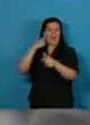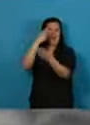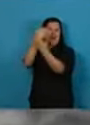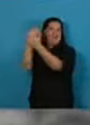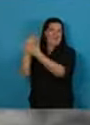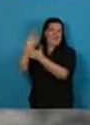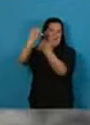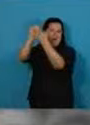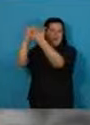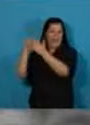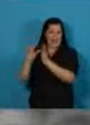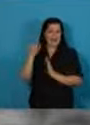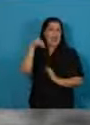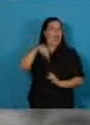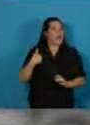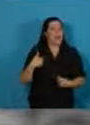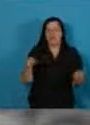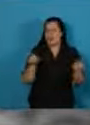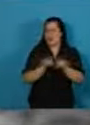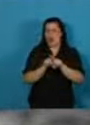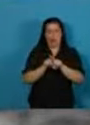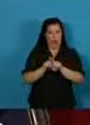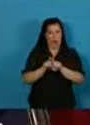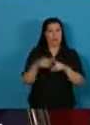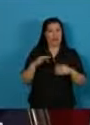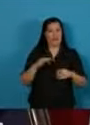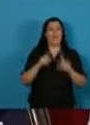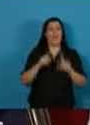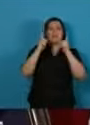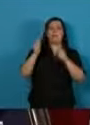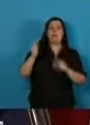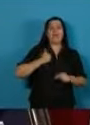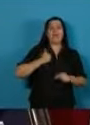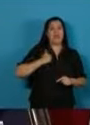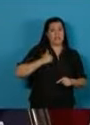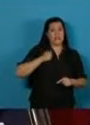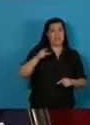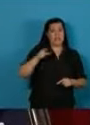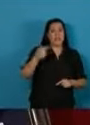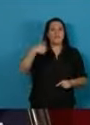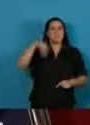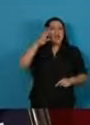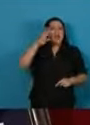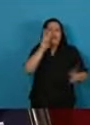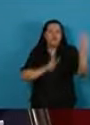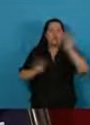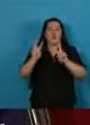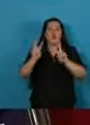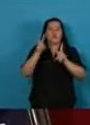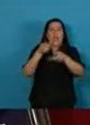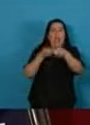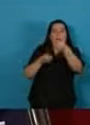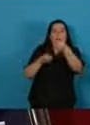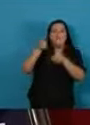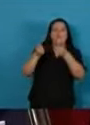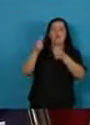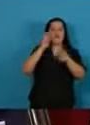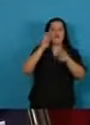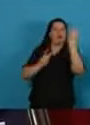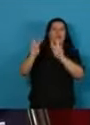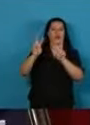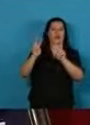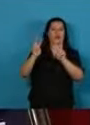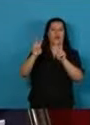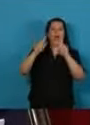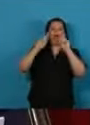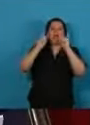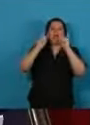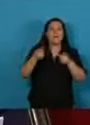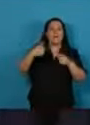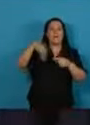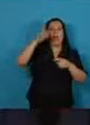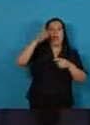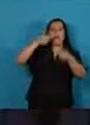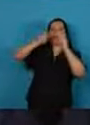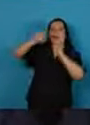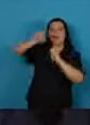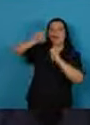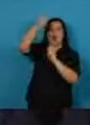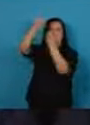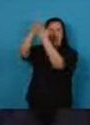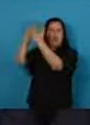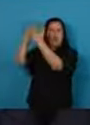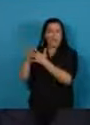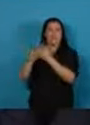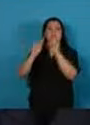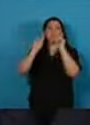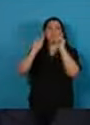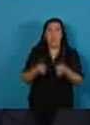Nuestra Cancillería estará concentrada en conquistar nuevos mercados, motorizar exportaciones, generar una